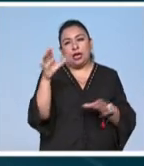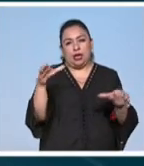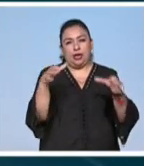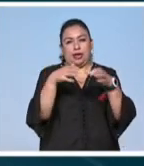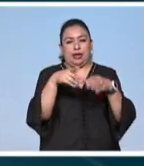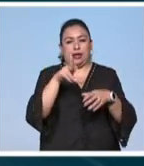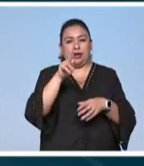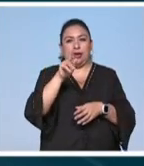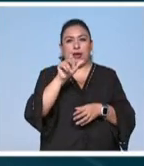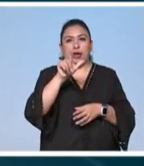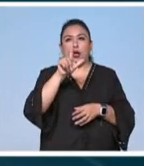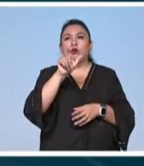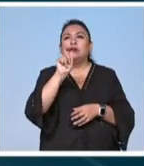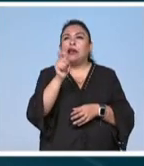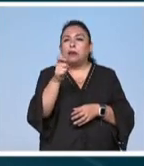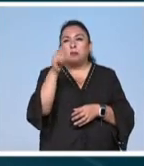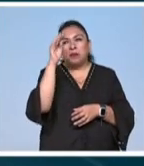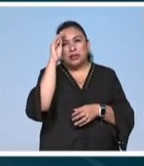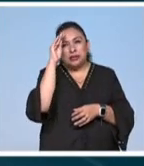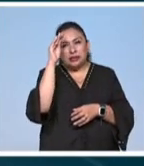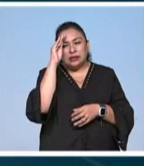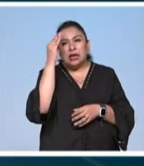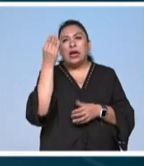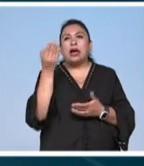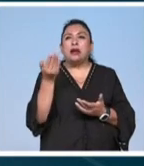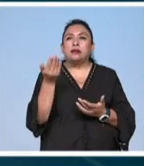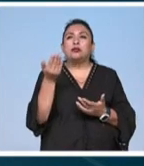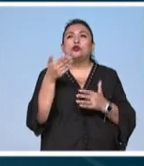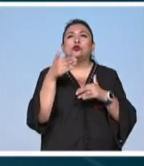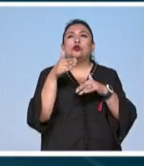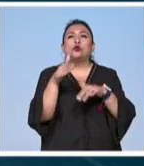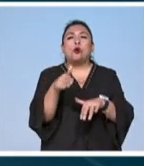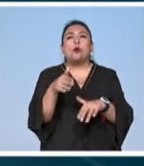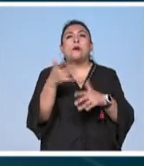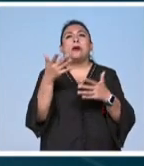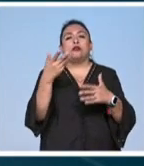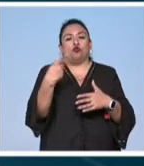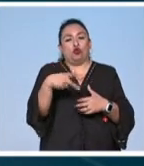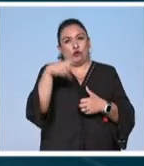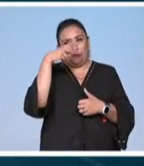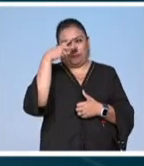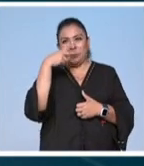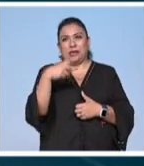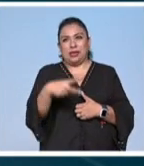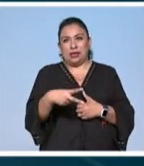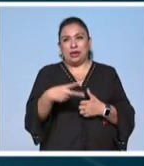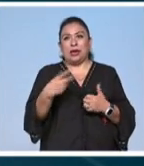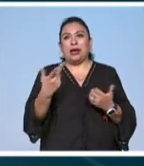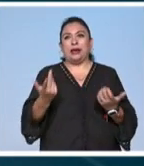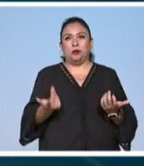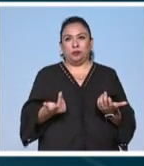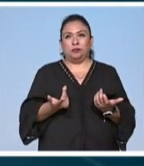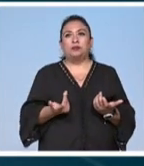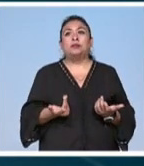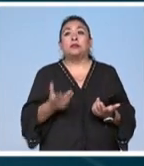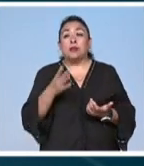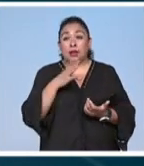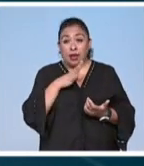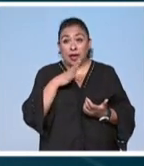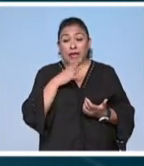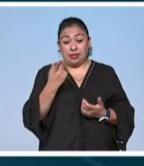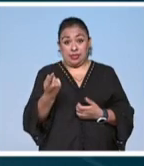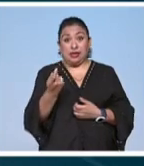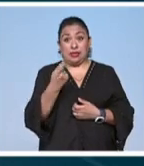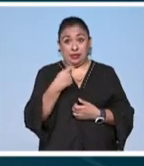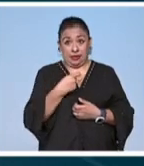colección caluz es reflexionar y apuntalar sobre la construcción de la mexicanidad y bueno para generar y construir